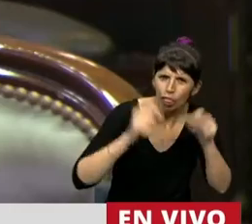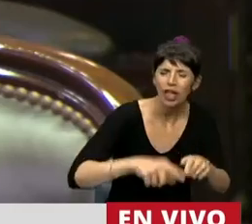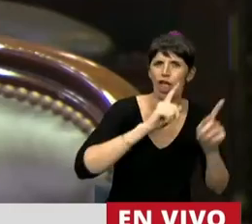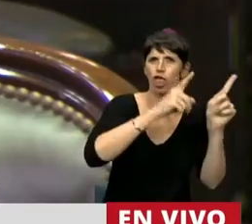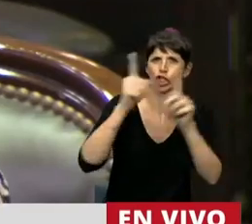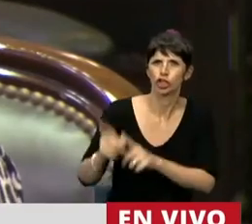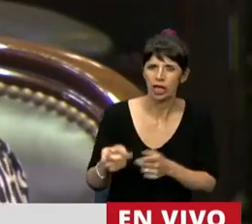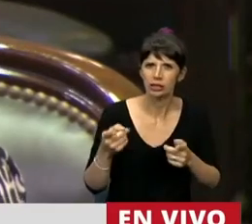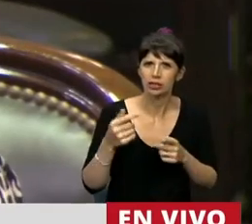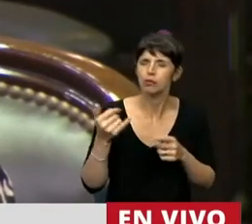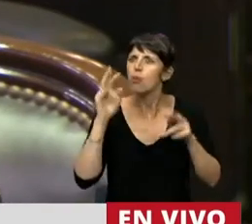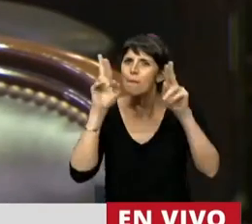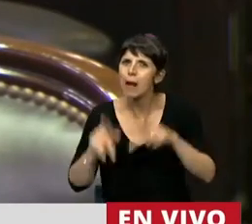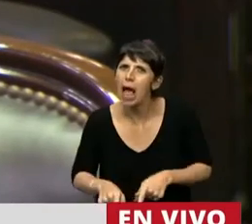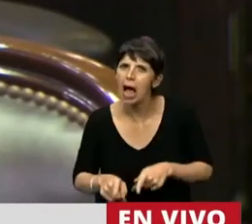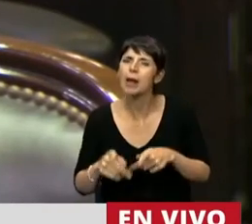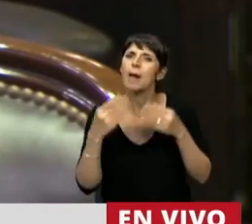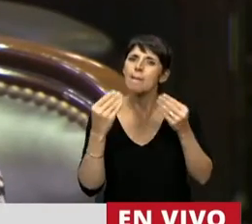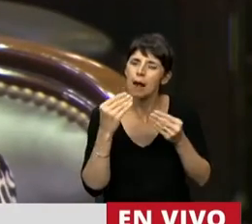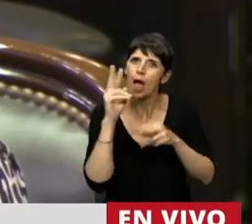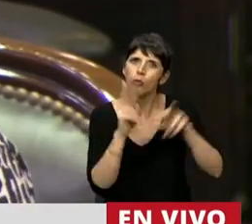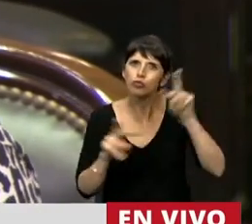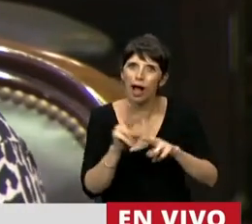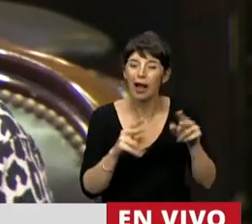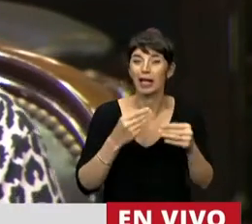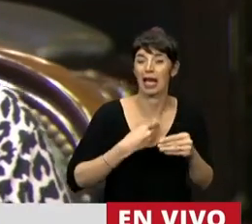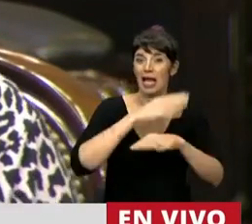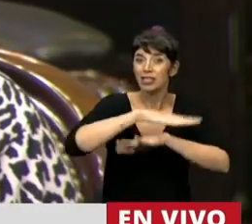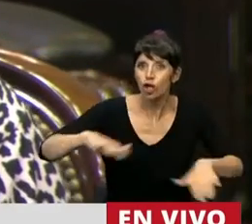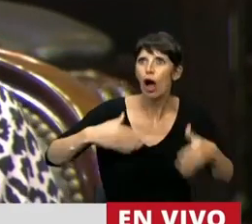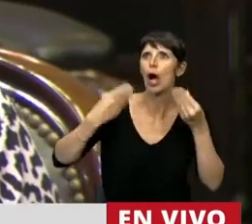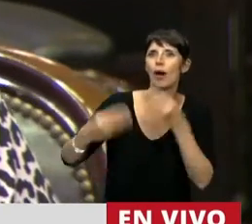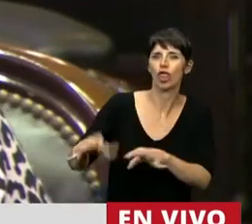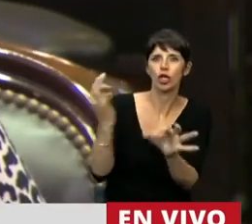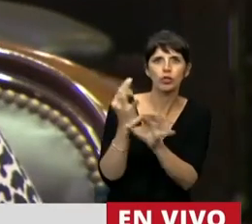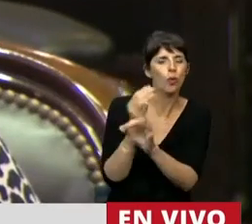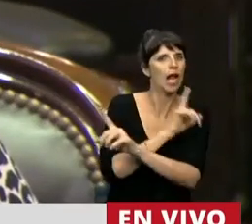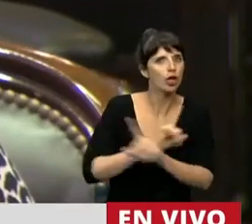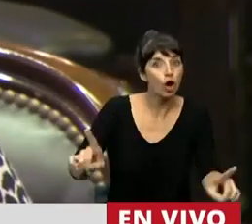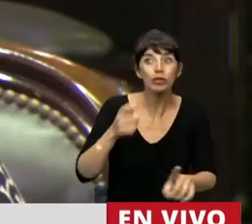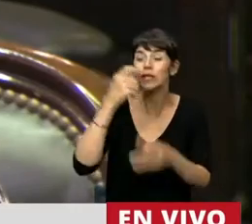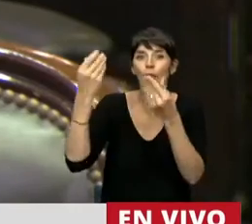estrategias socioeducativas que prevengan el riesgo de abandono y que vayan a buscar a los chicos que se fueron.